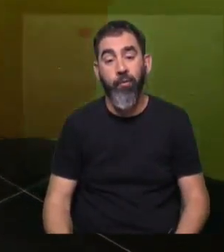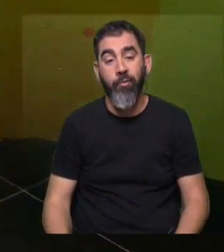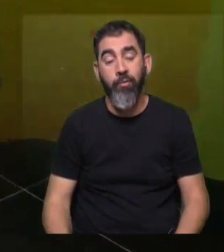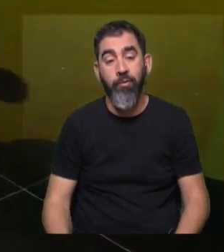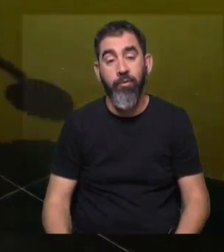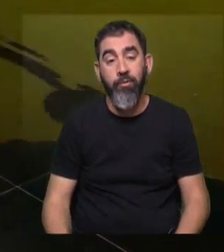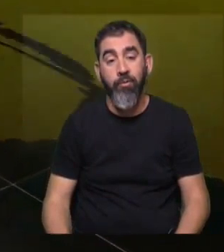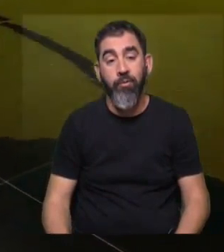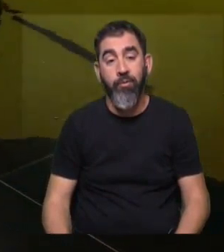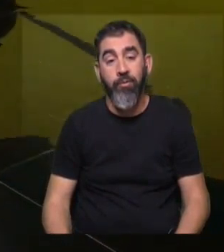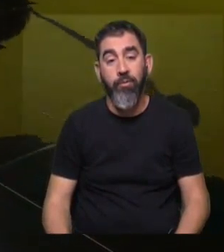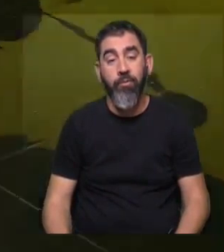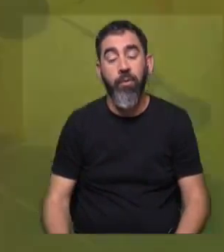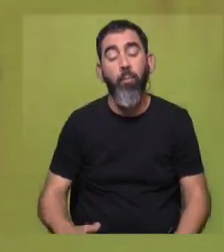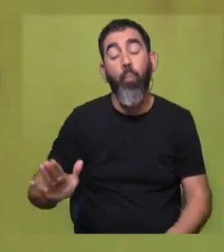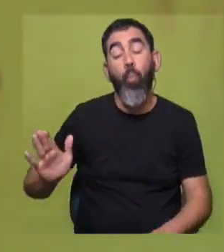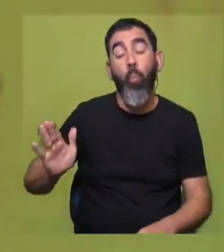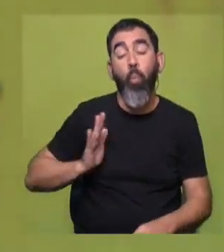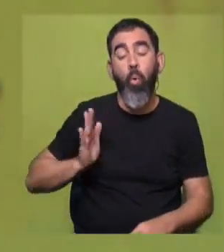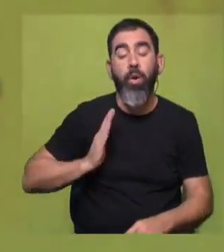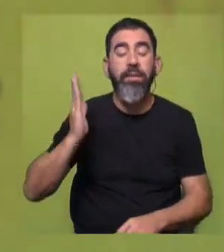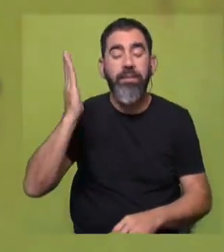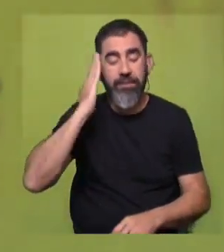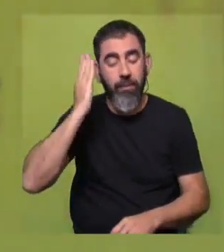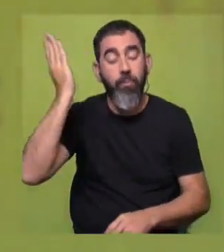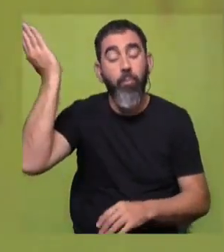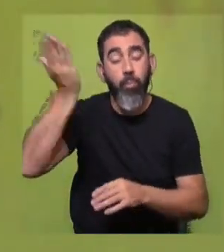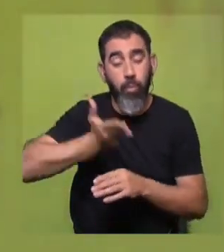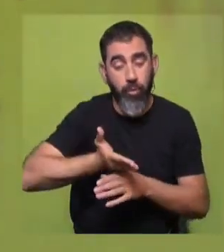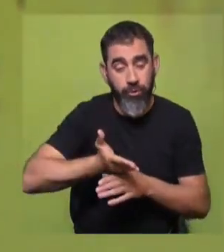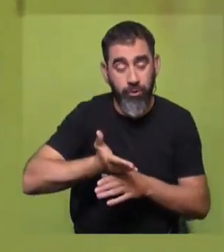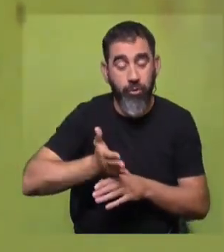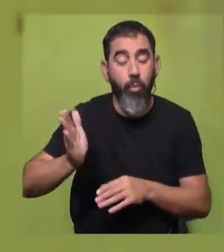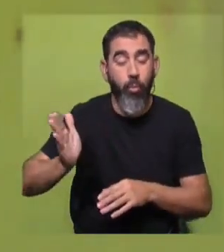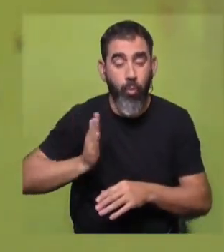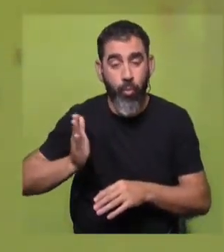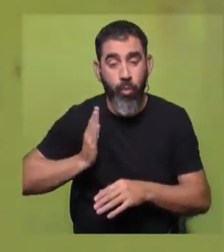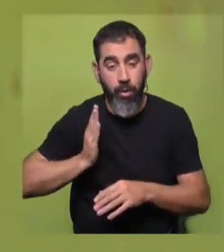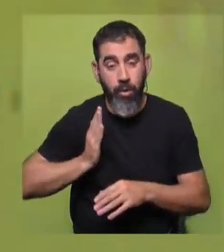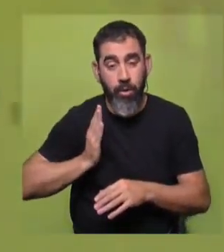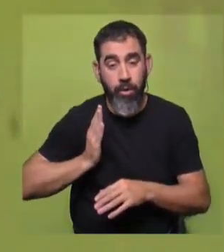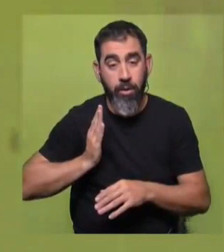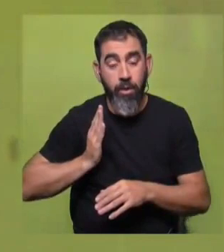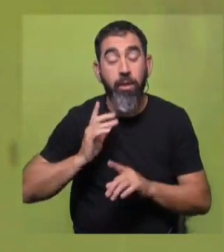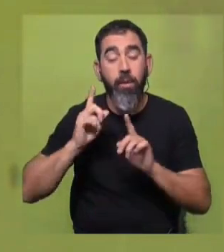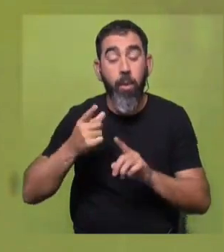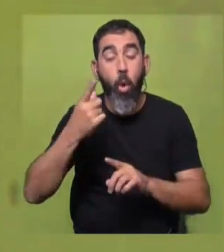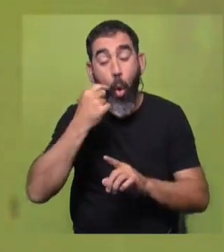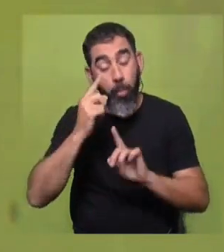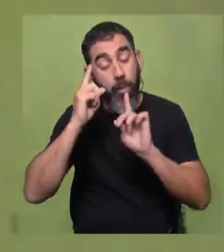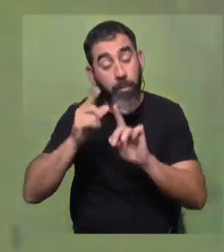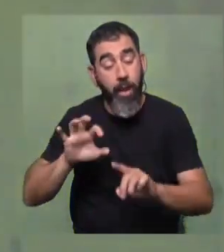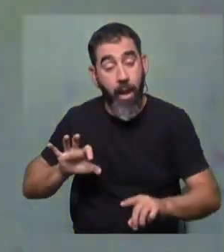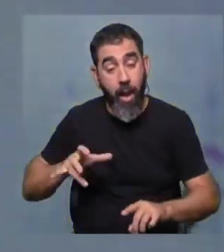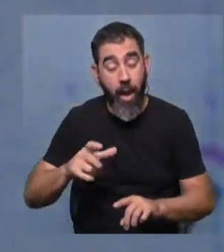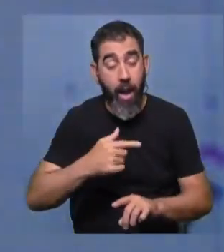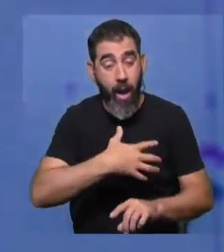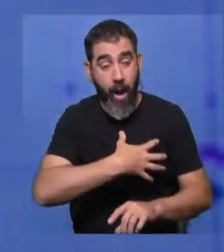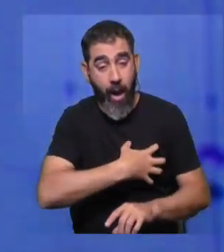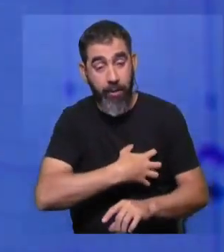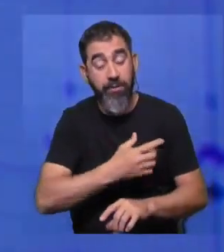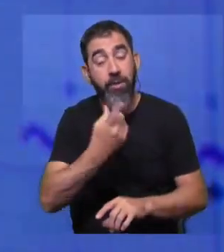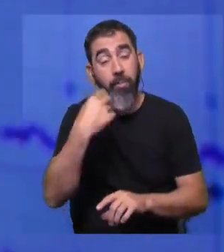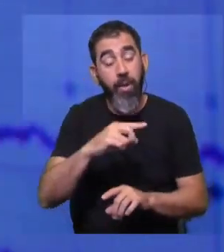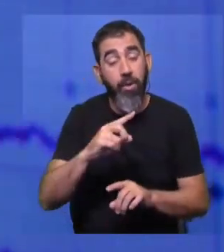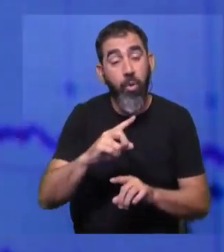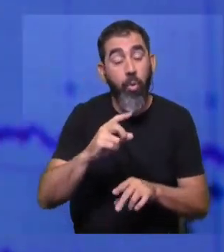uno habla de las mujeres, sabemos que hay un porcentaje, no muy alto pero real, de casos en hombres de cáncer de mama. Pero claramente